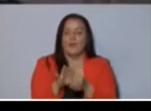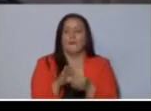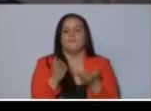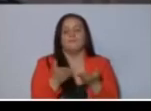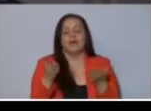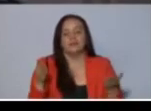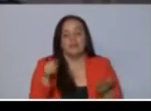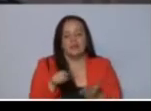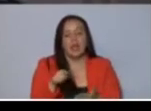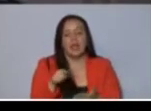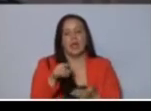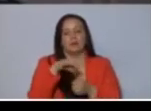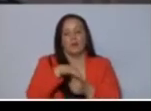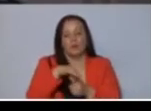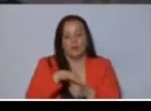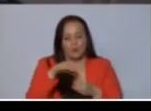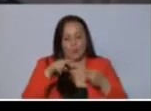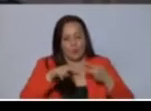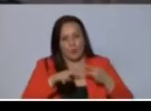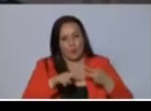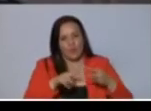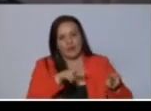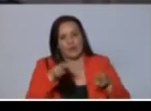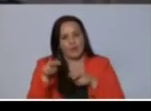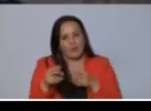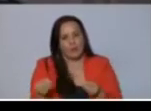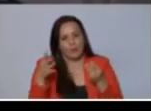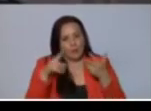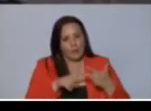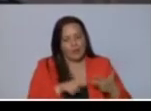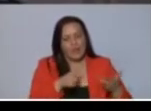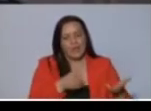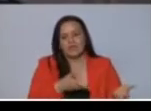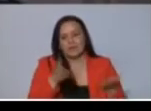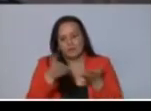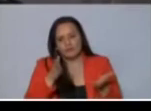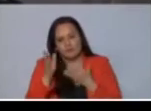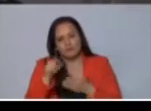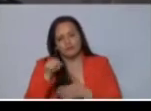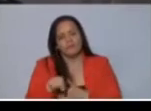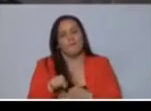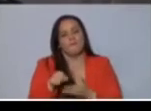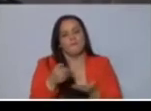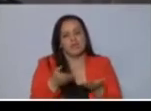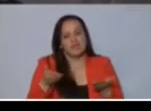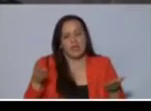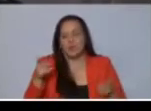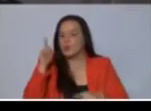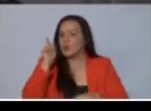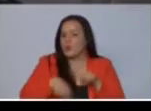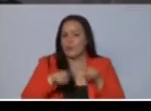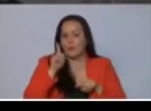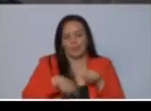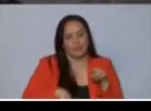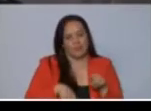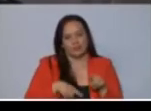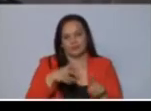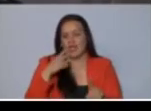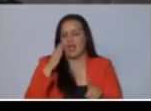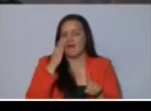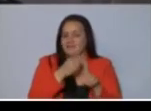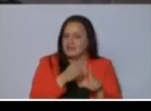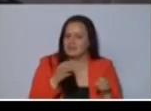en el transporte de mercadería y no podemos golpearlos más. Hoy tenemos que aprovechar efectivamente esta ventana de